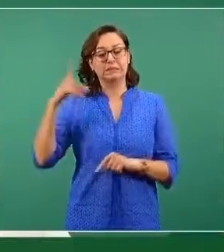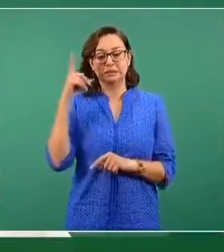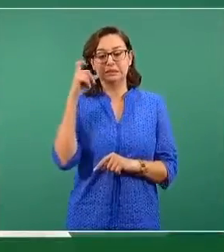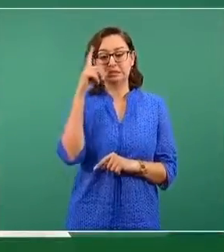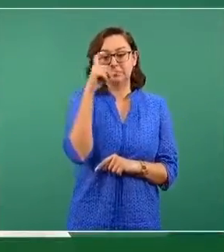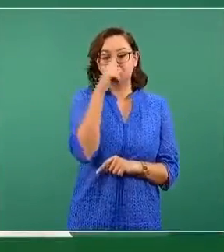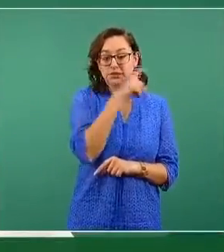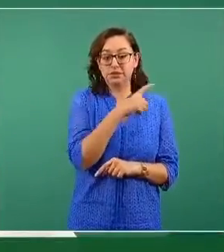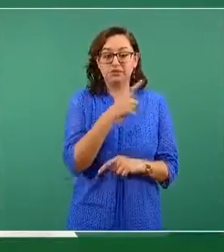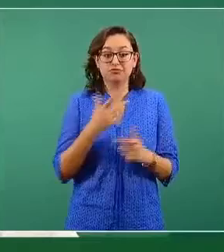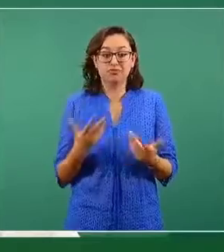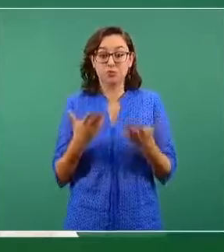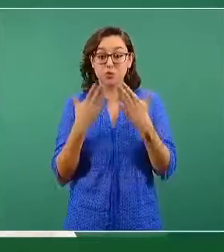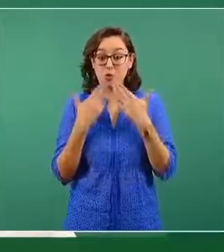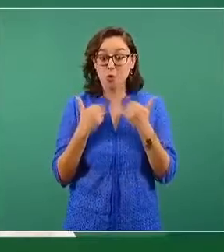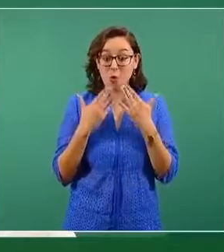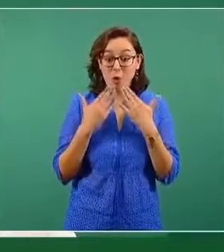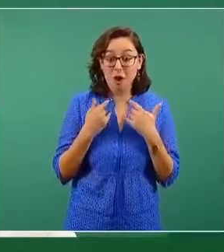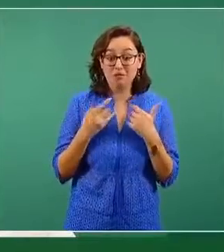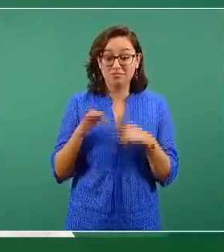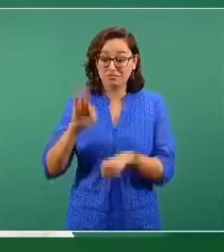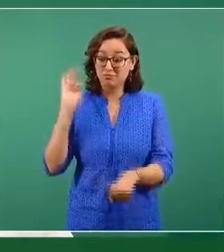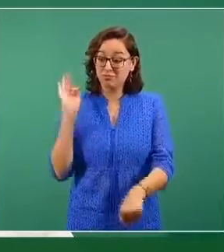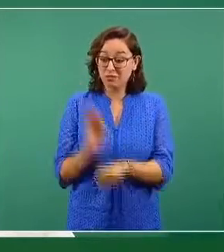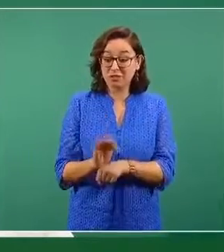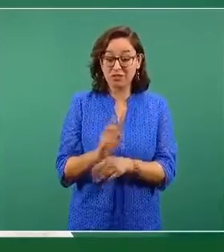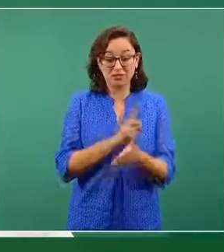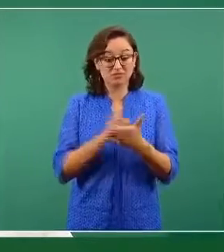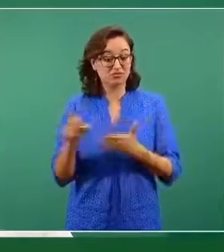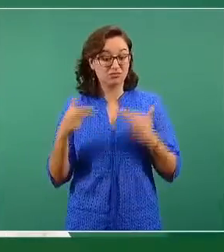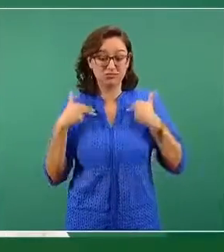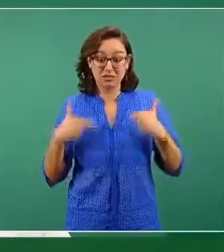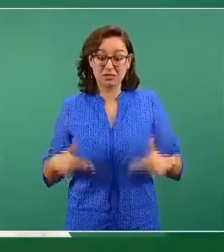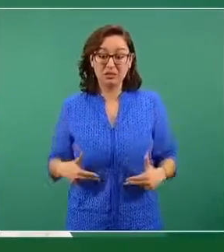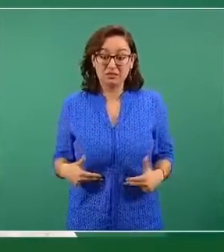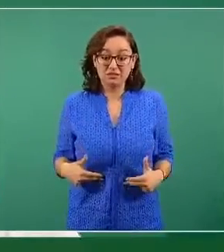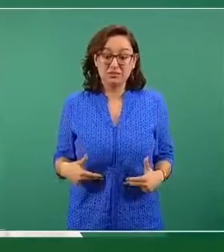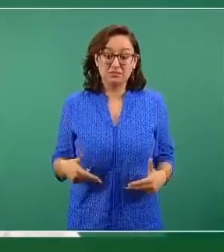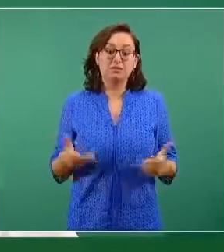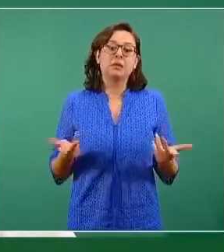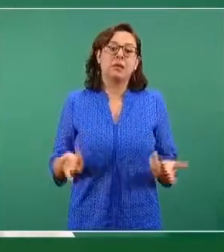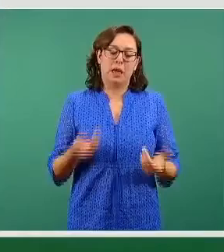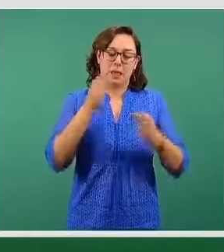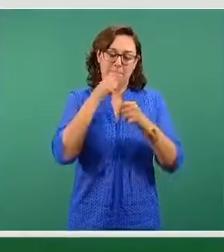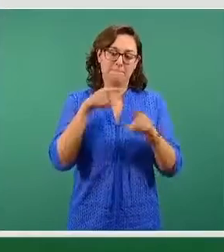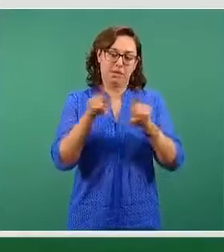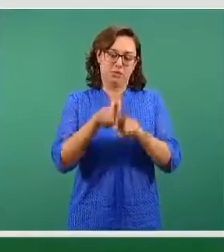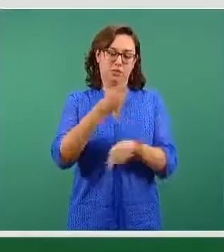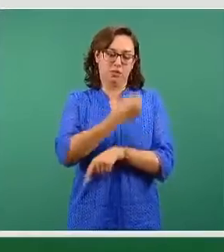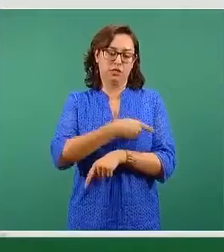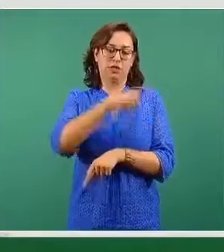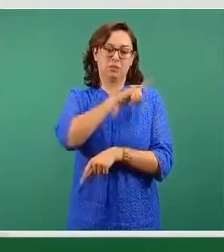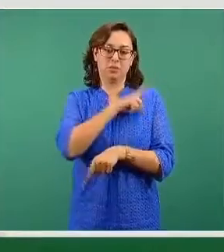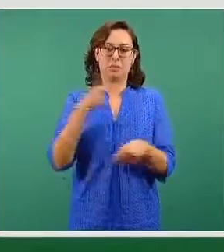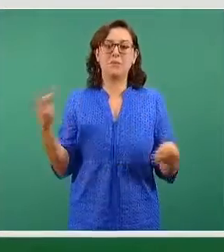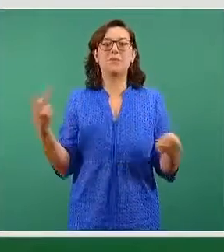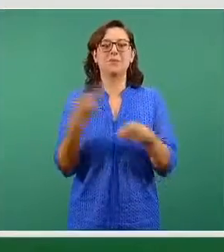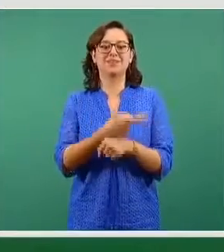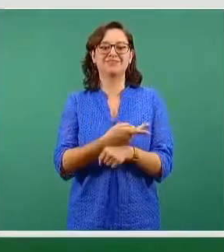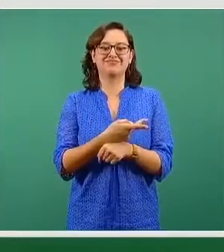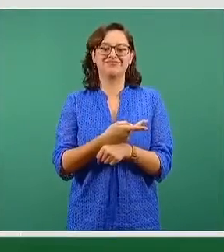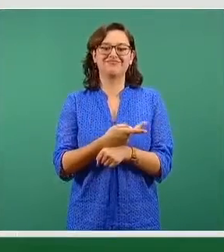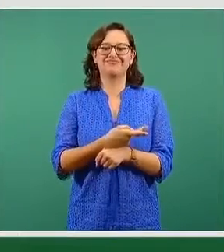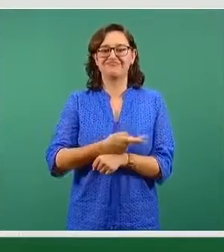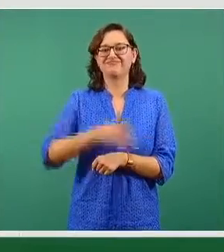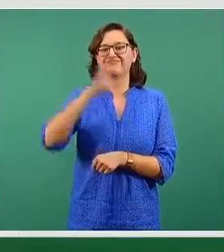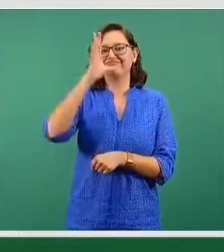las garantías legales de protección de sus derechos humanos, incluido el de salud, y entonces carecen